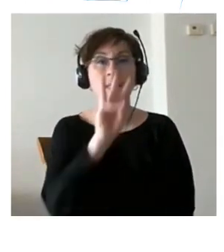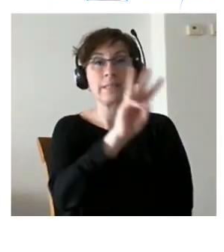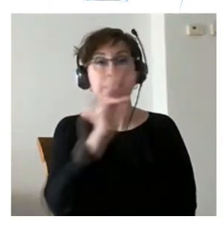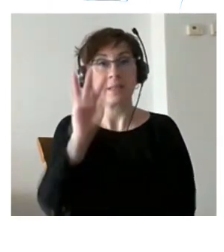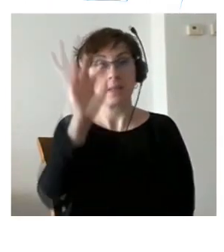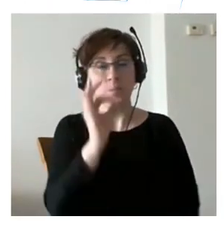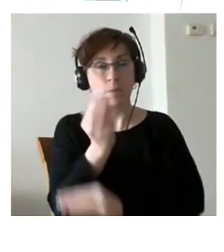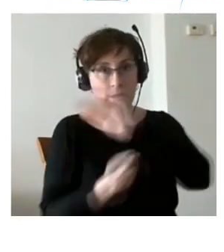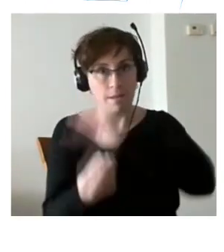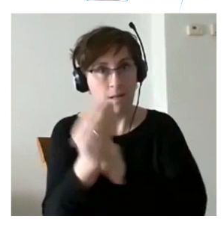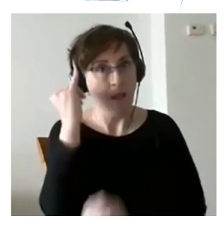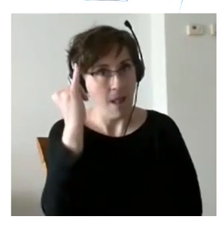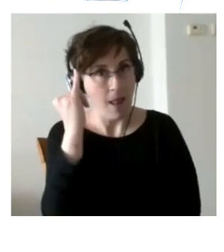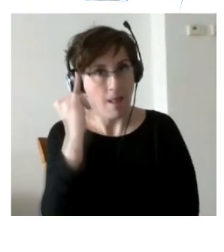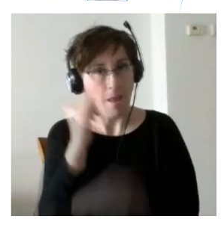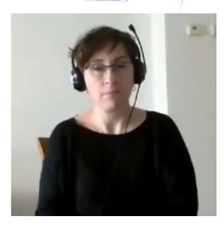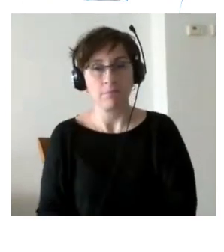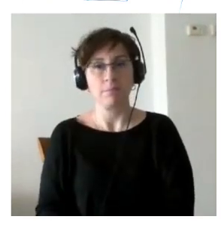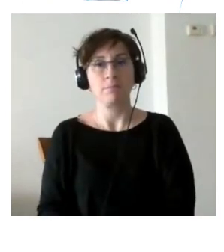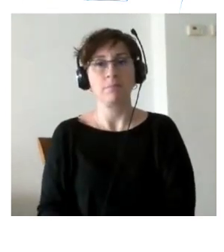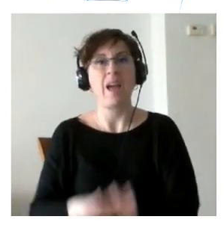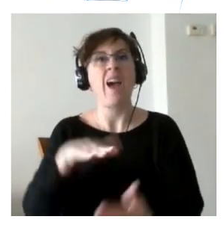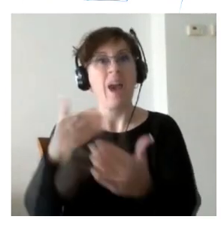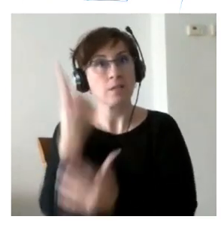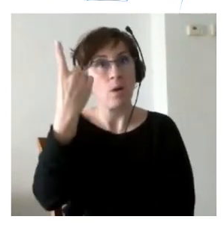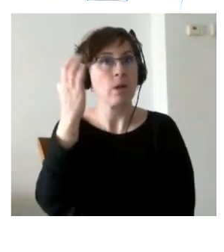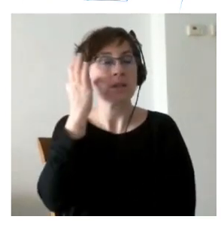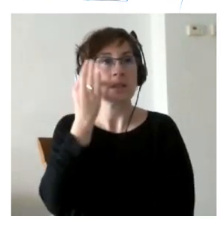curiosamente había hasta un caso con 6 hijos